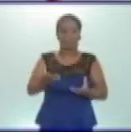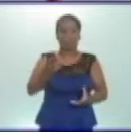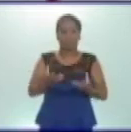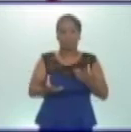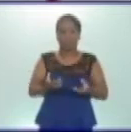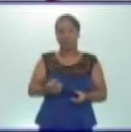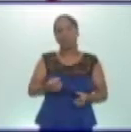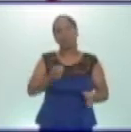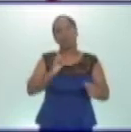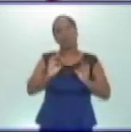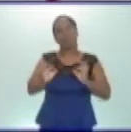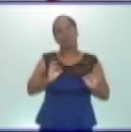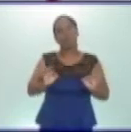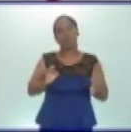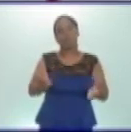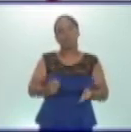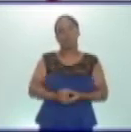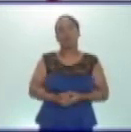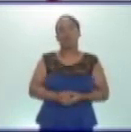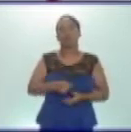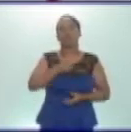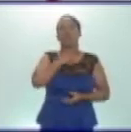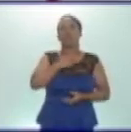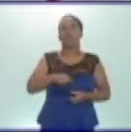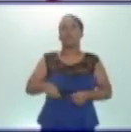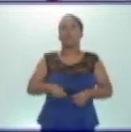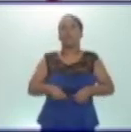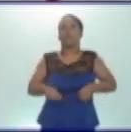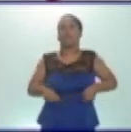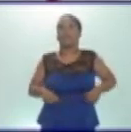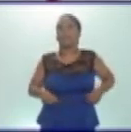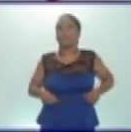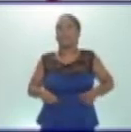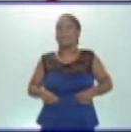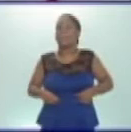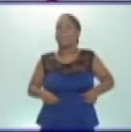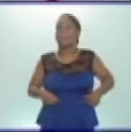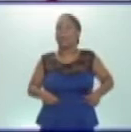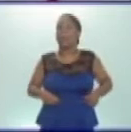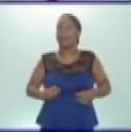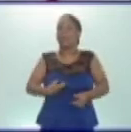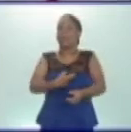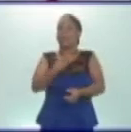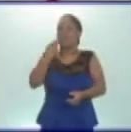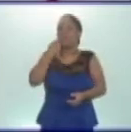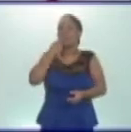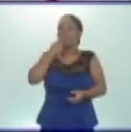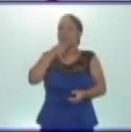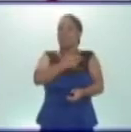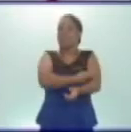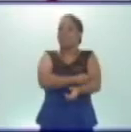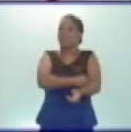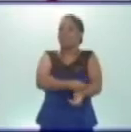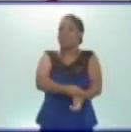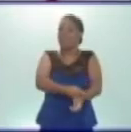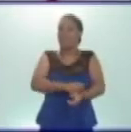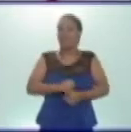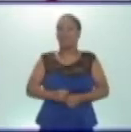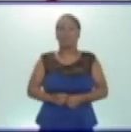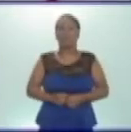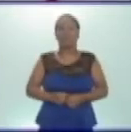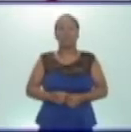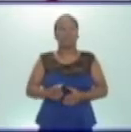contaminados. En el caso del páncreas, observan la diabetes mellitus. Lo más significativo de esta enfermedad